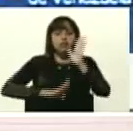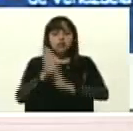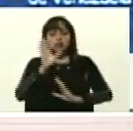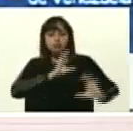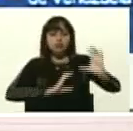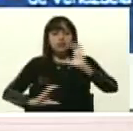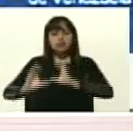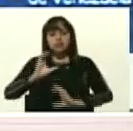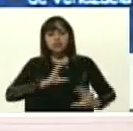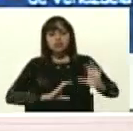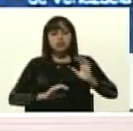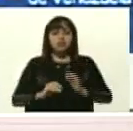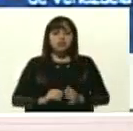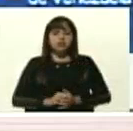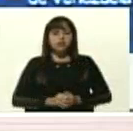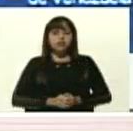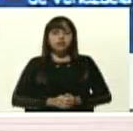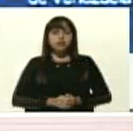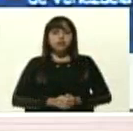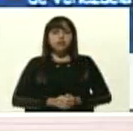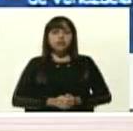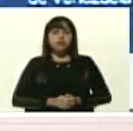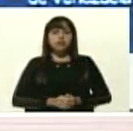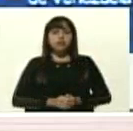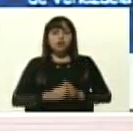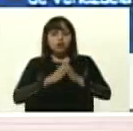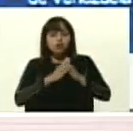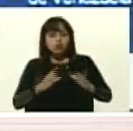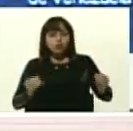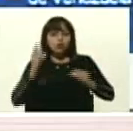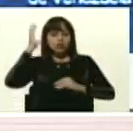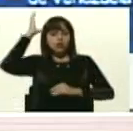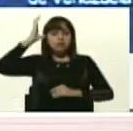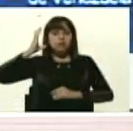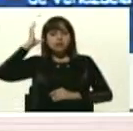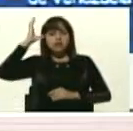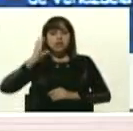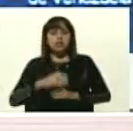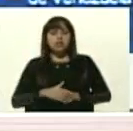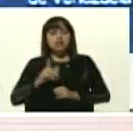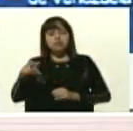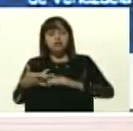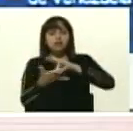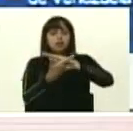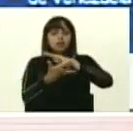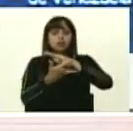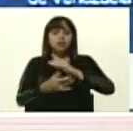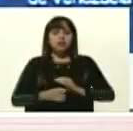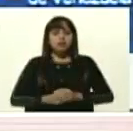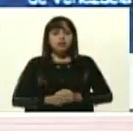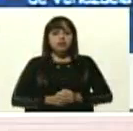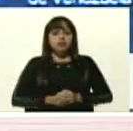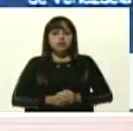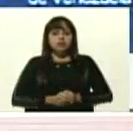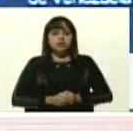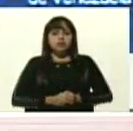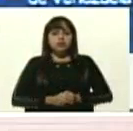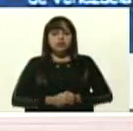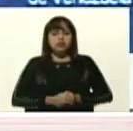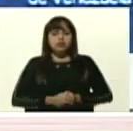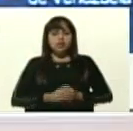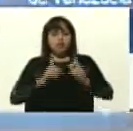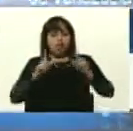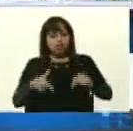ciencia en todas sus capacidades. Y de la tecnología. Luego yo creé